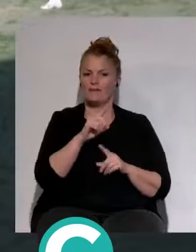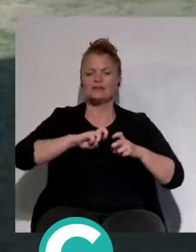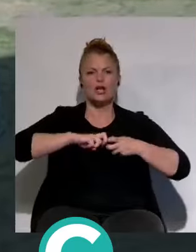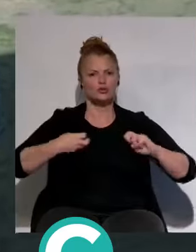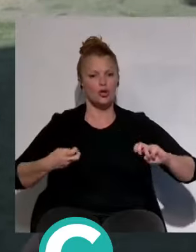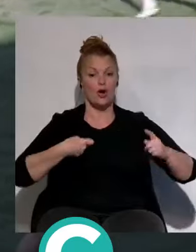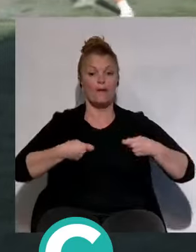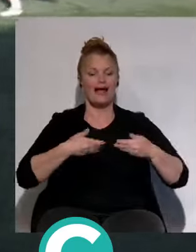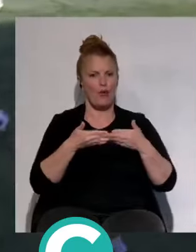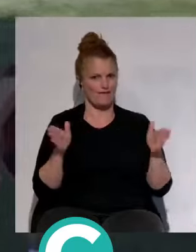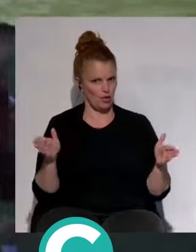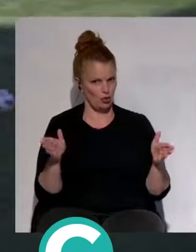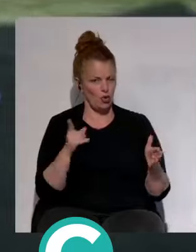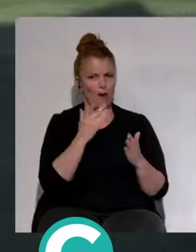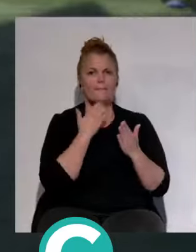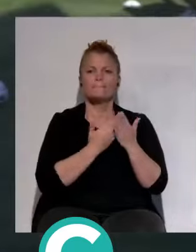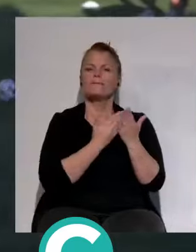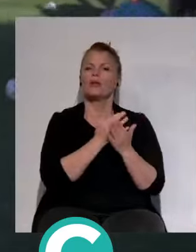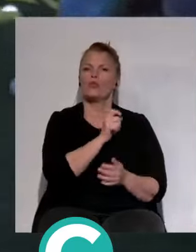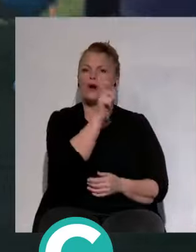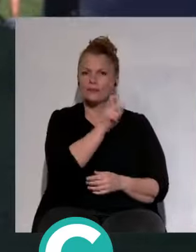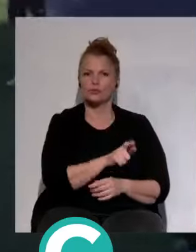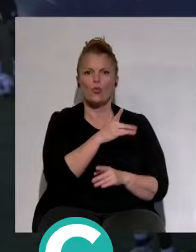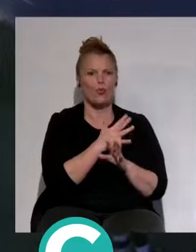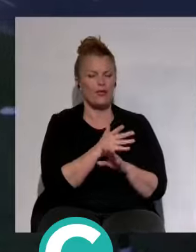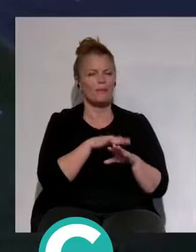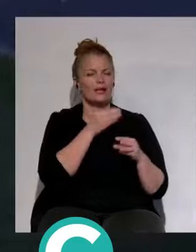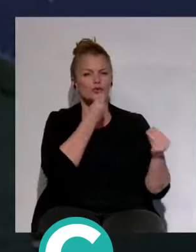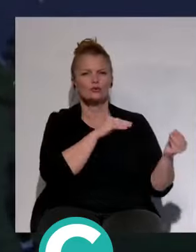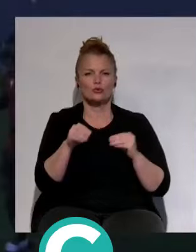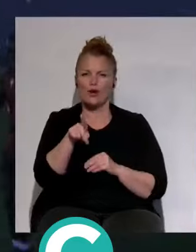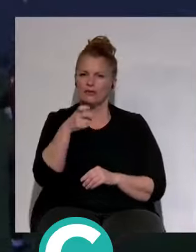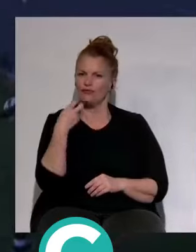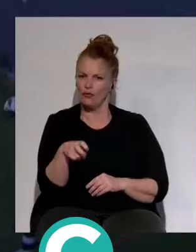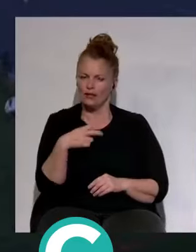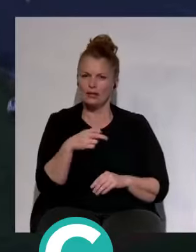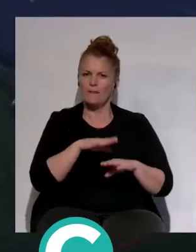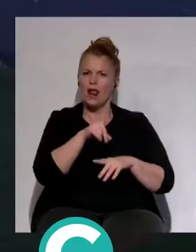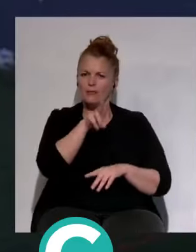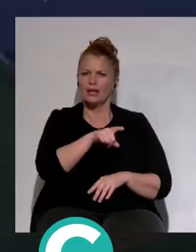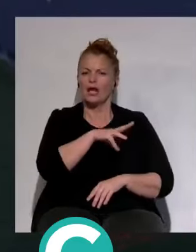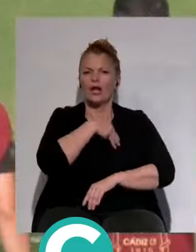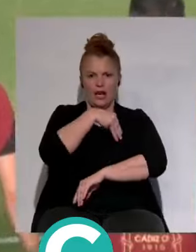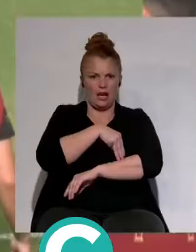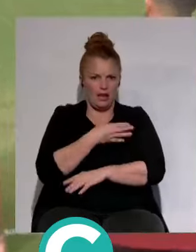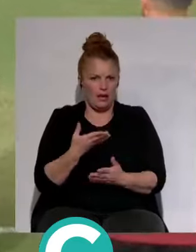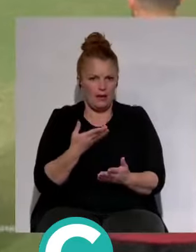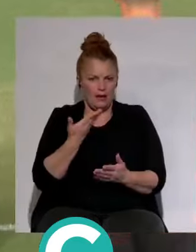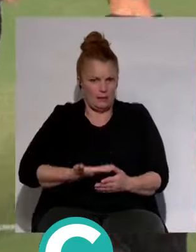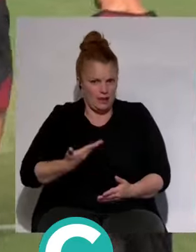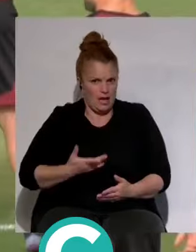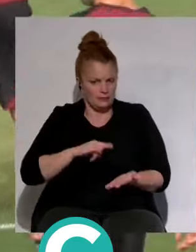recuerdo mal. y él pide a una persona, un jugador para sustituir a ese futbolista que para él era capital en el sistema